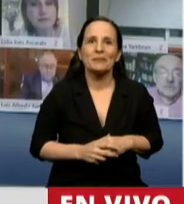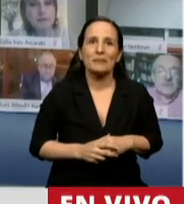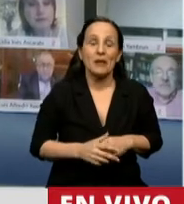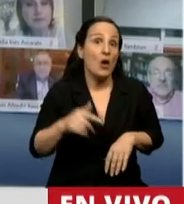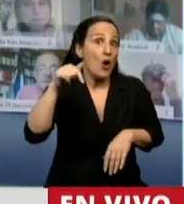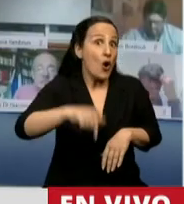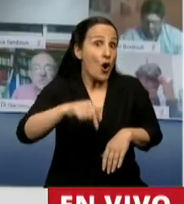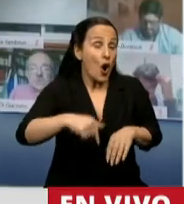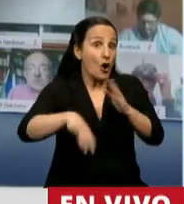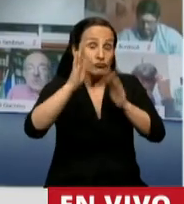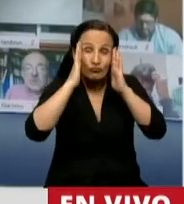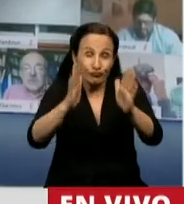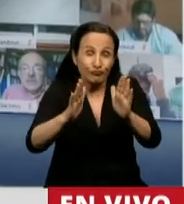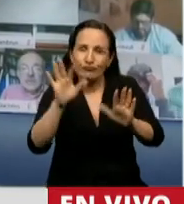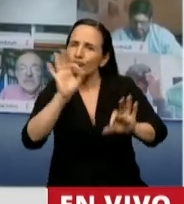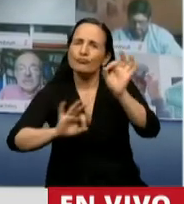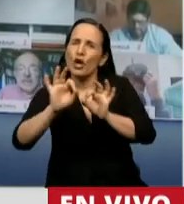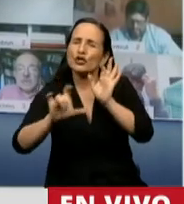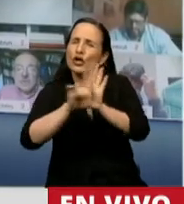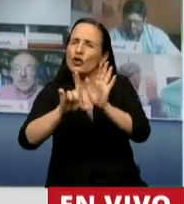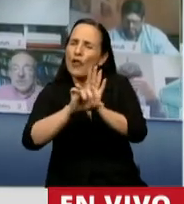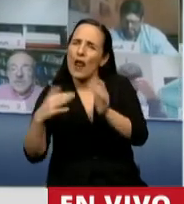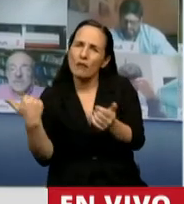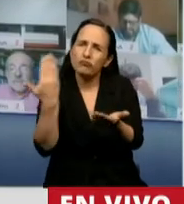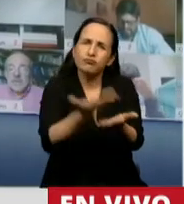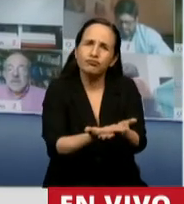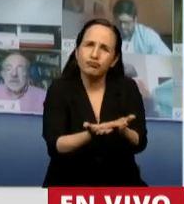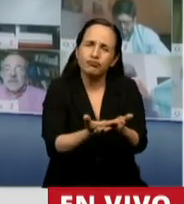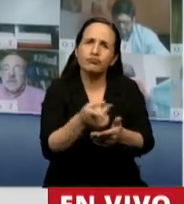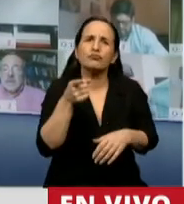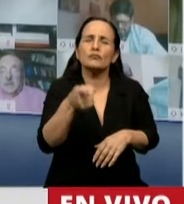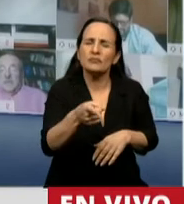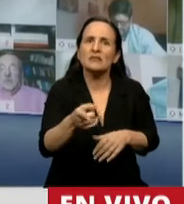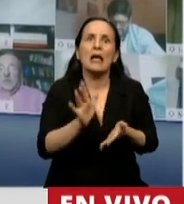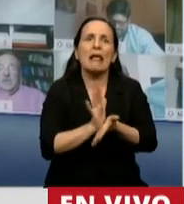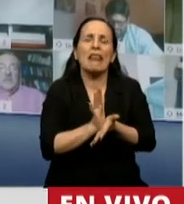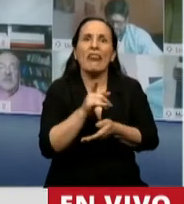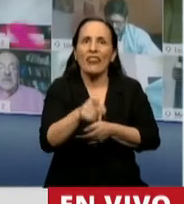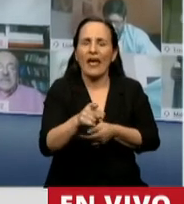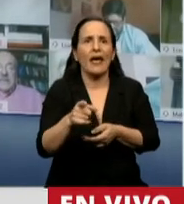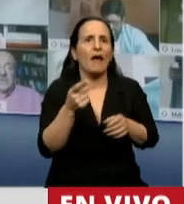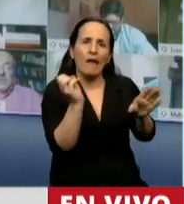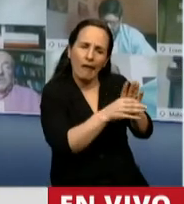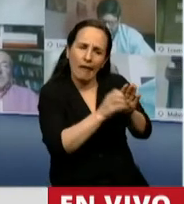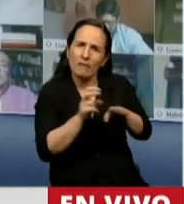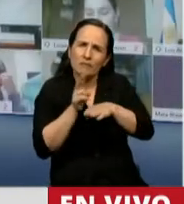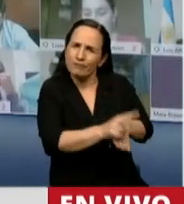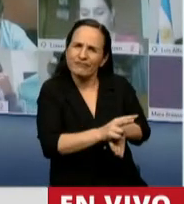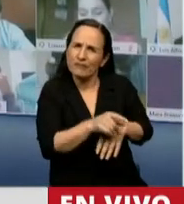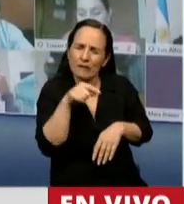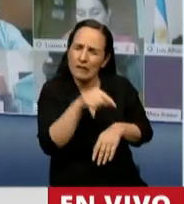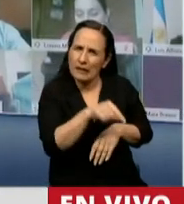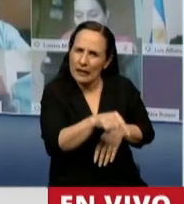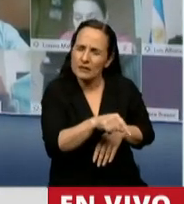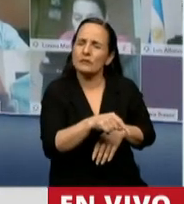un proyecto que viene que trata sobre la defensa de los activos del Fondo de Garantía de